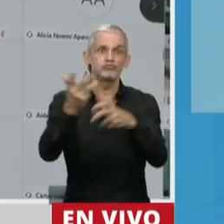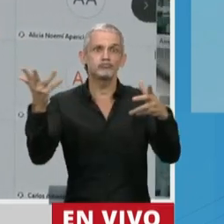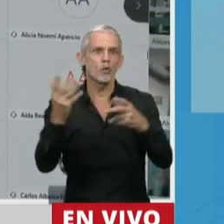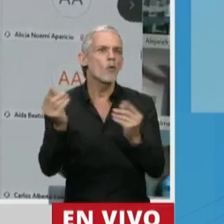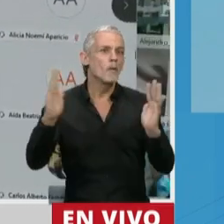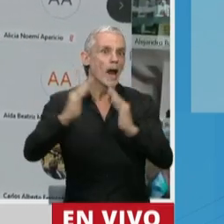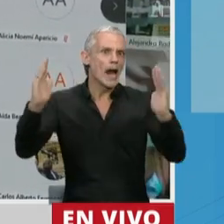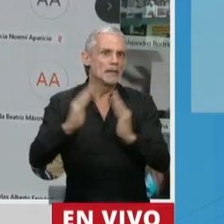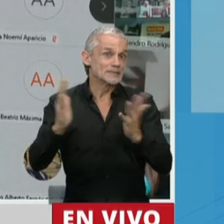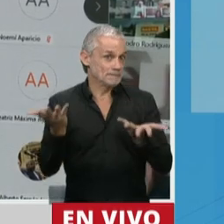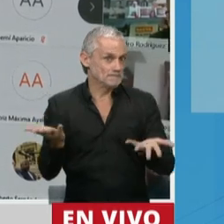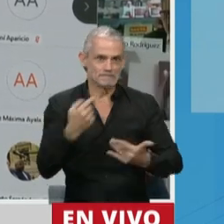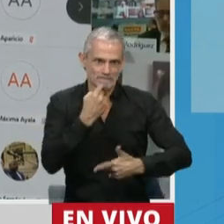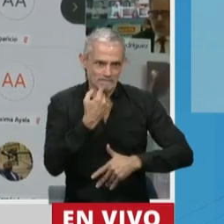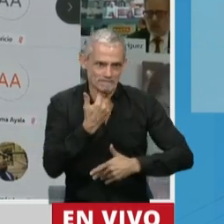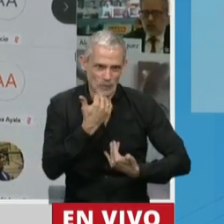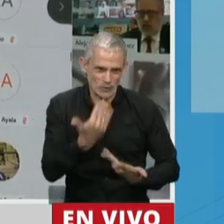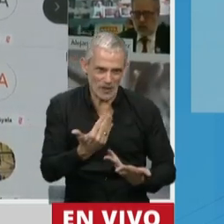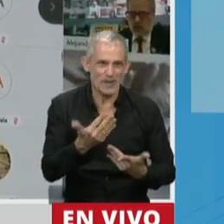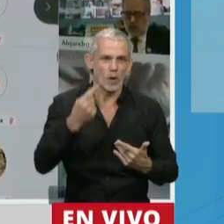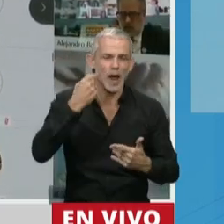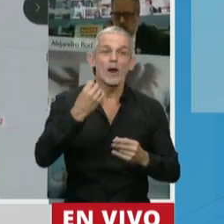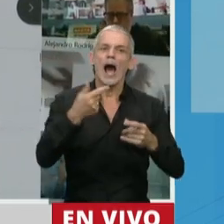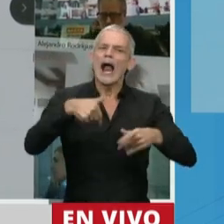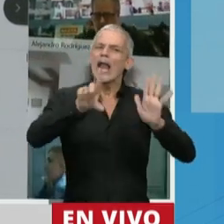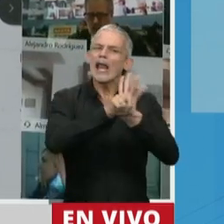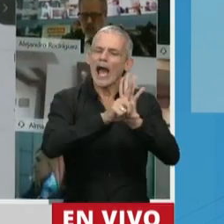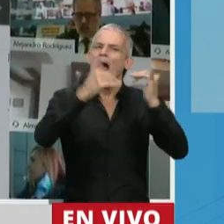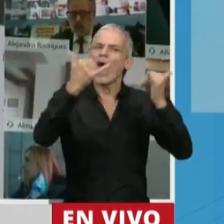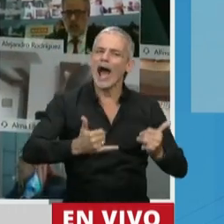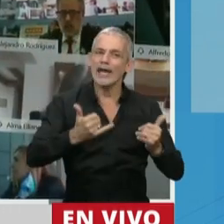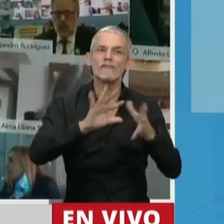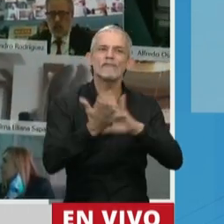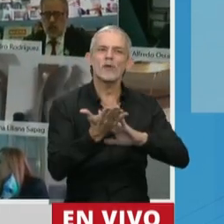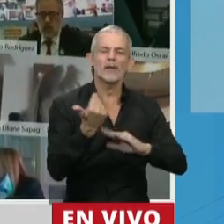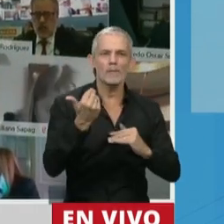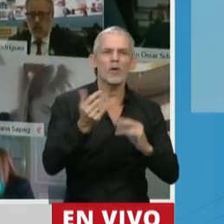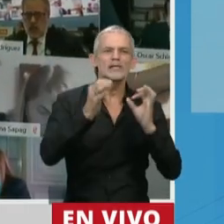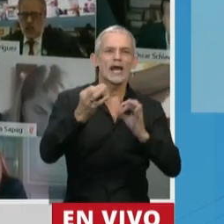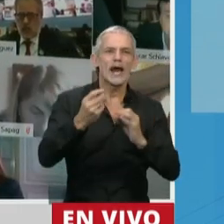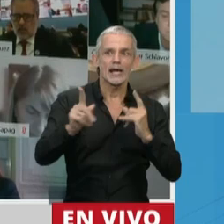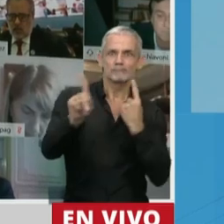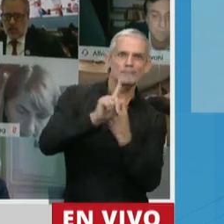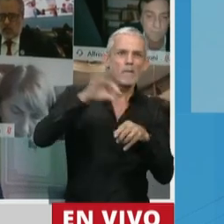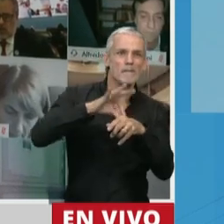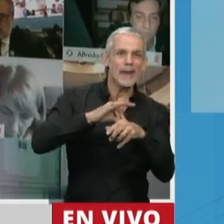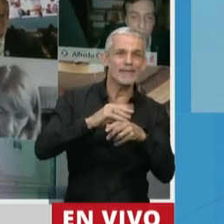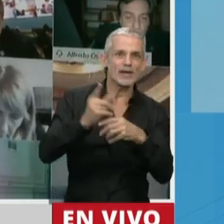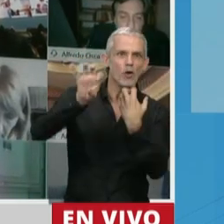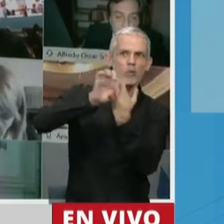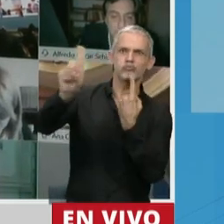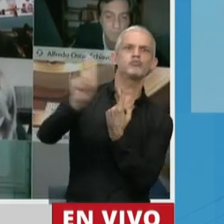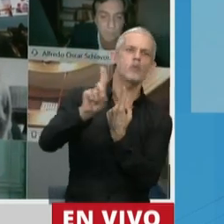posibilidad cierta ahora, y legal sobre todo, de acceder a una consulta médica o a una